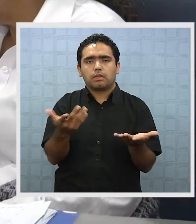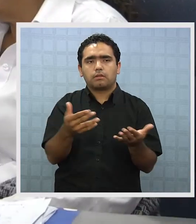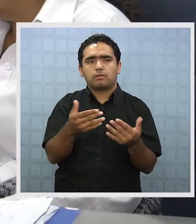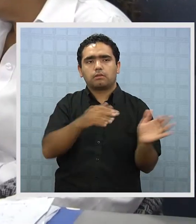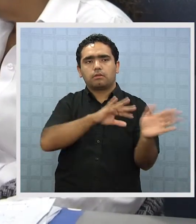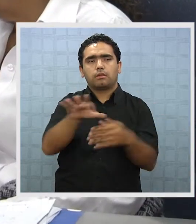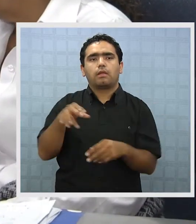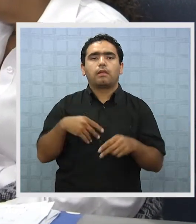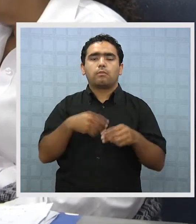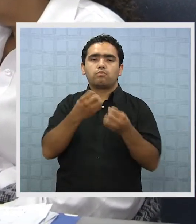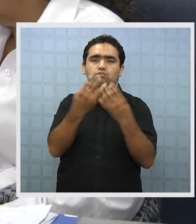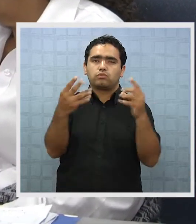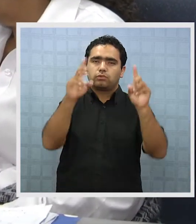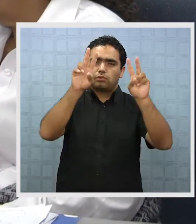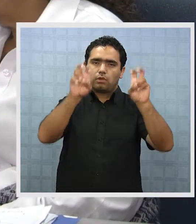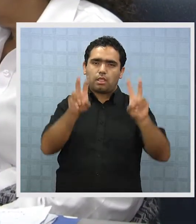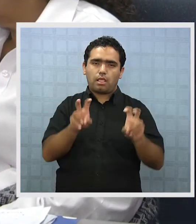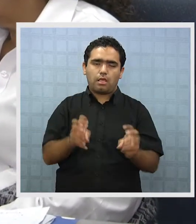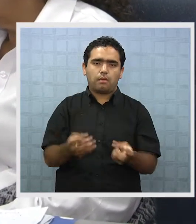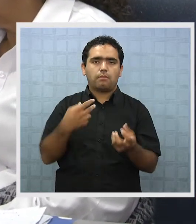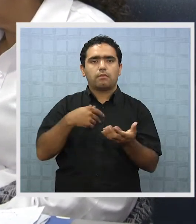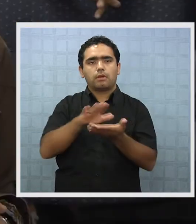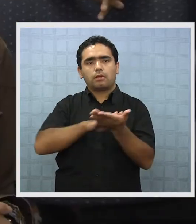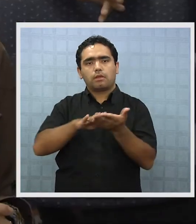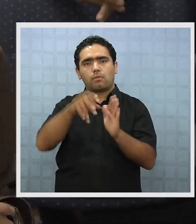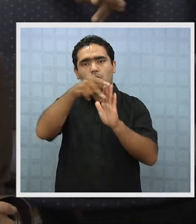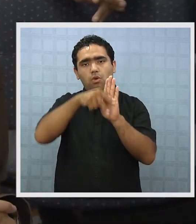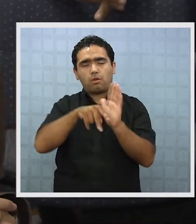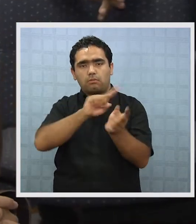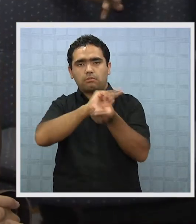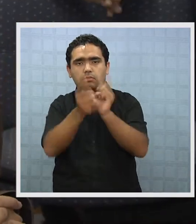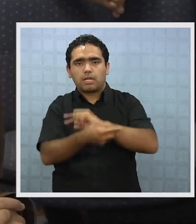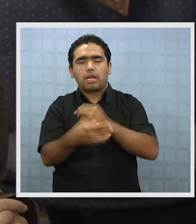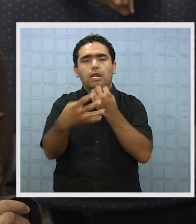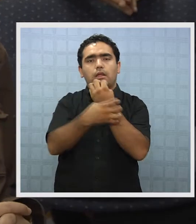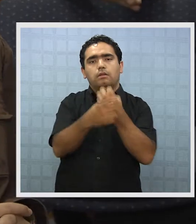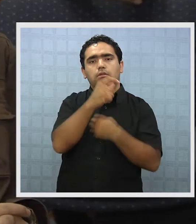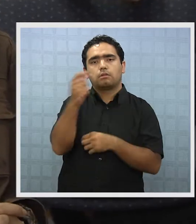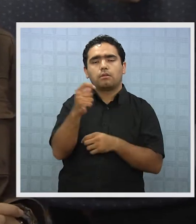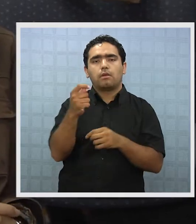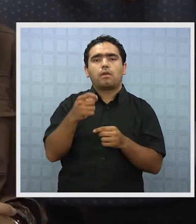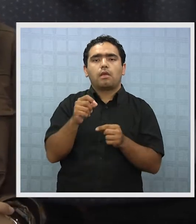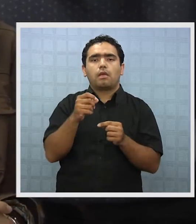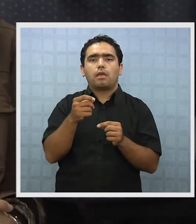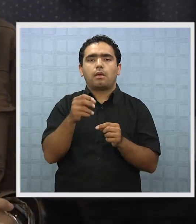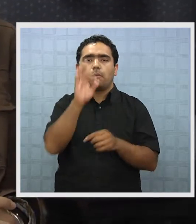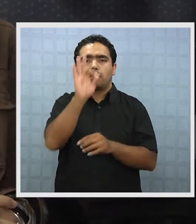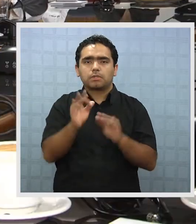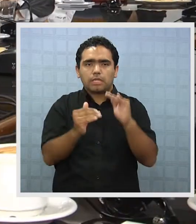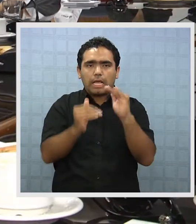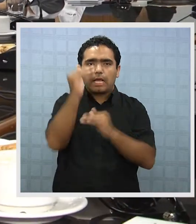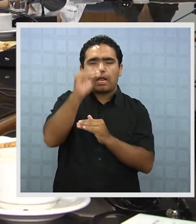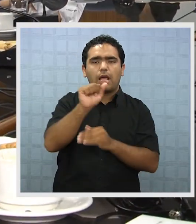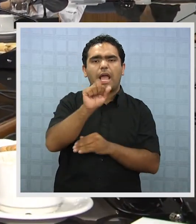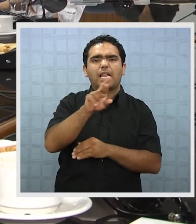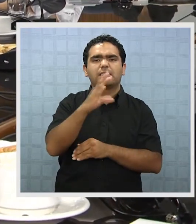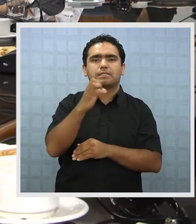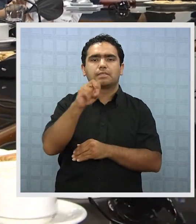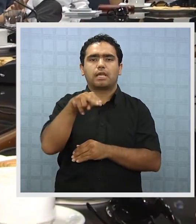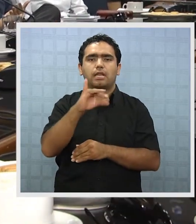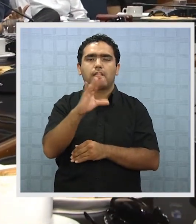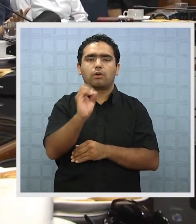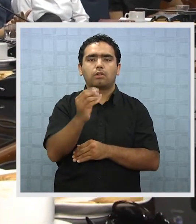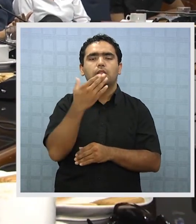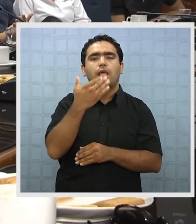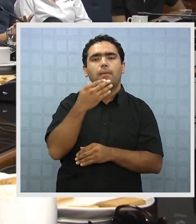se abordaron temas como cambiar la norma que permite que Tarapacá tenga un porcentaje alto de arsénico, además de